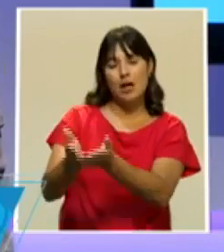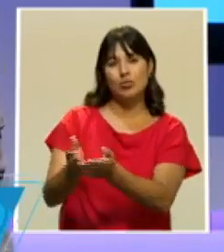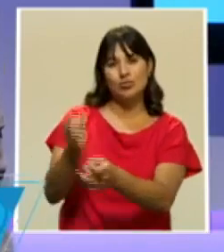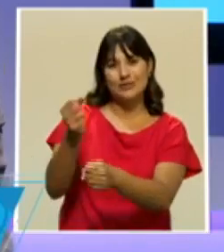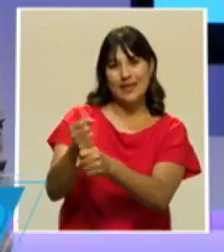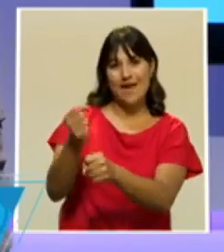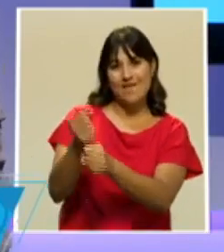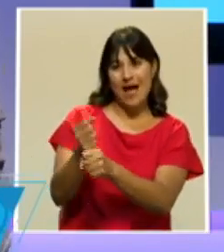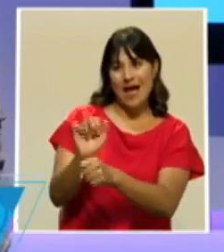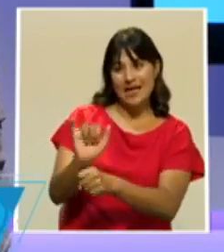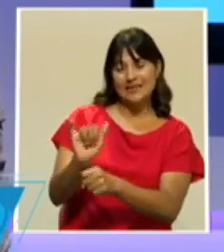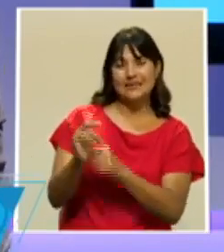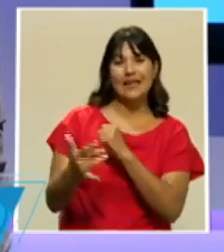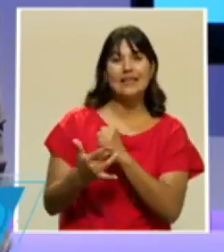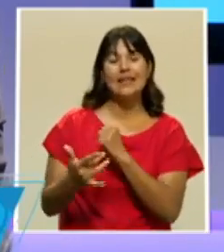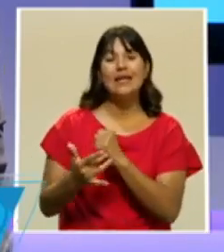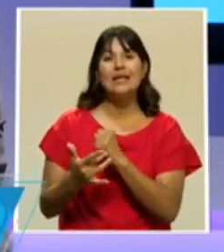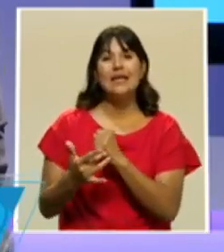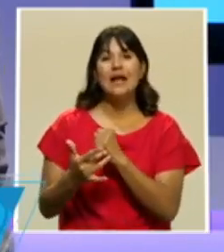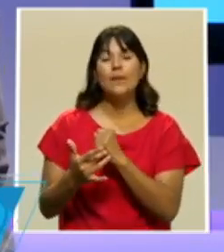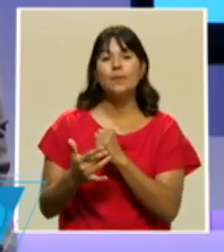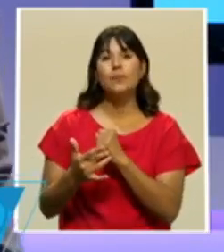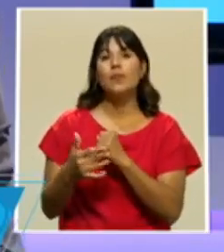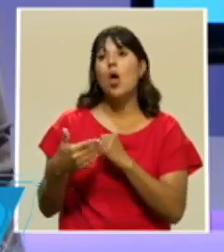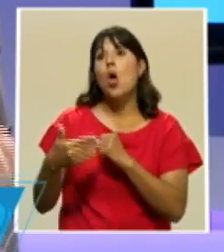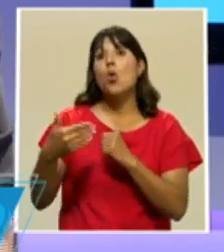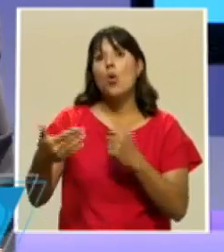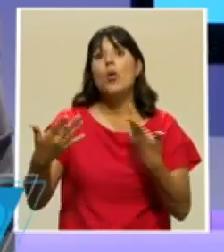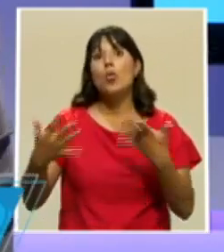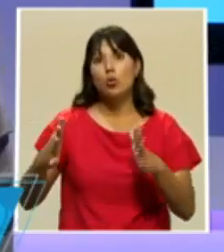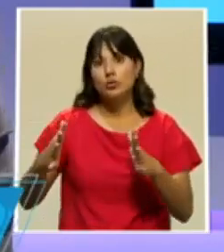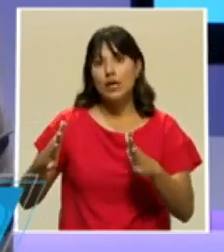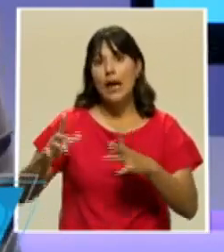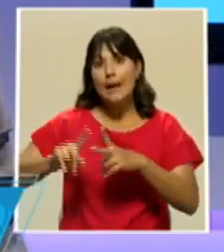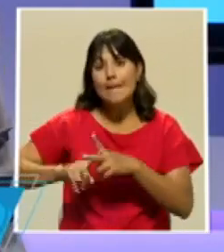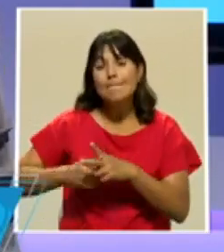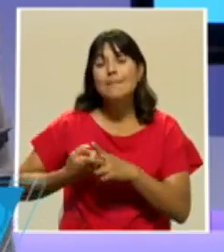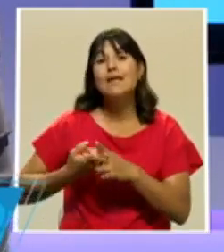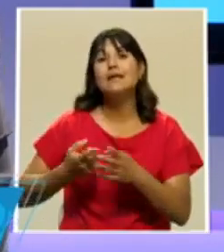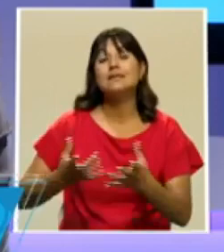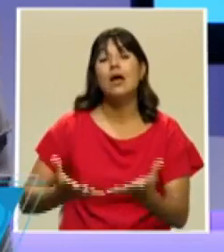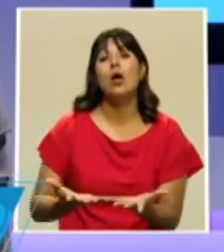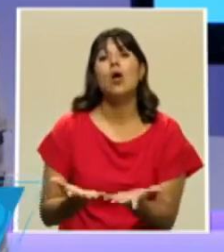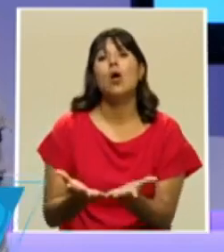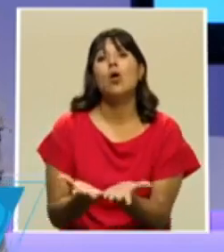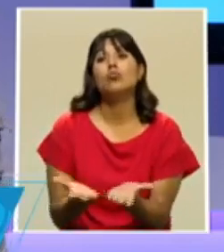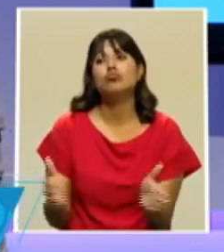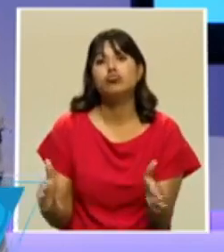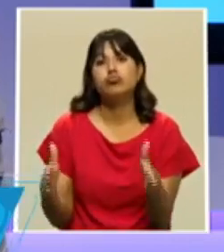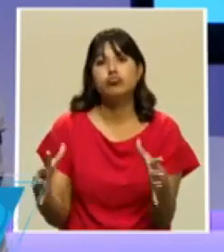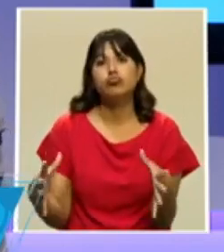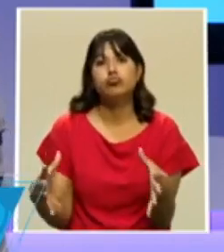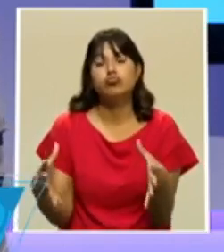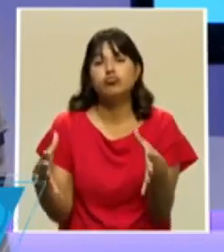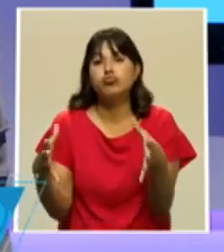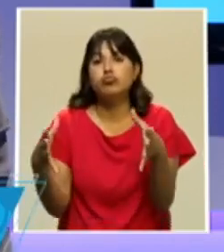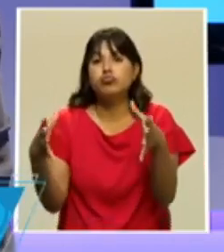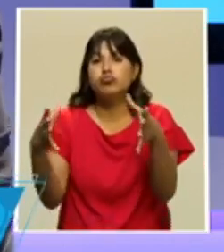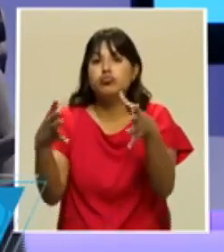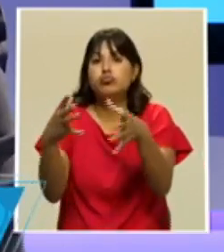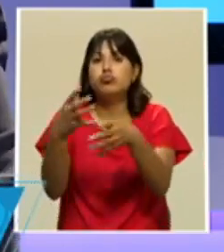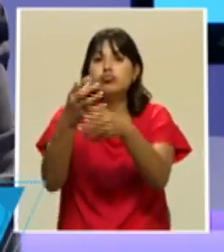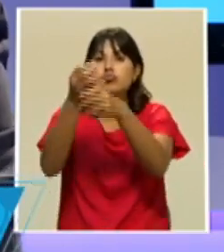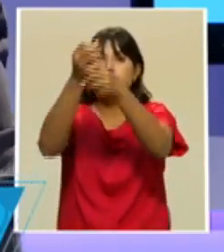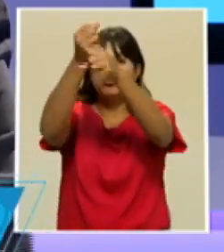sedimentos. Una vez que se levanta esta red, el producto es descargado sobre la cubierta del barco,